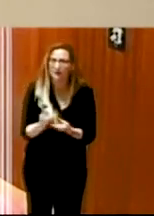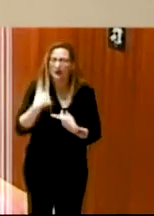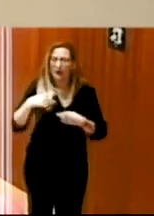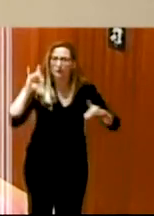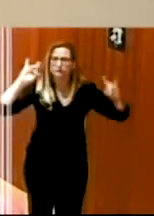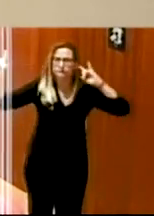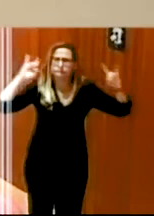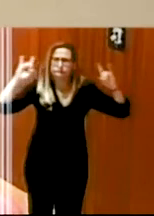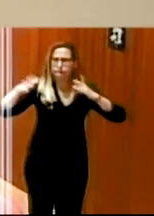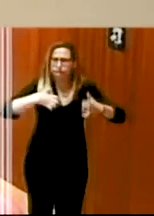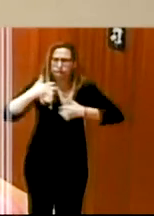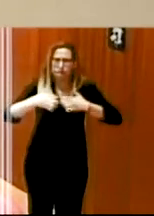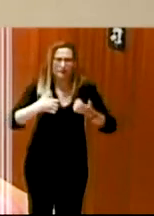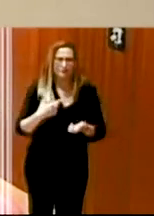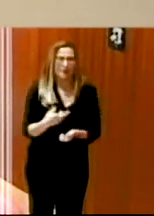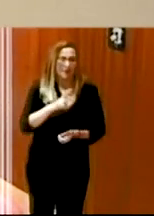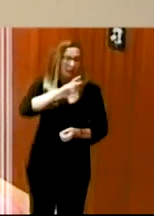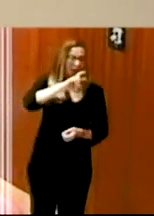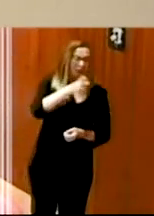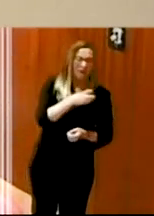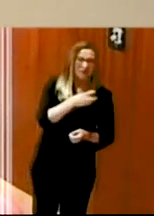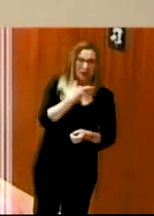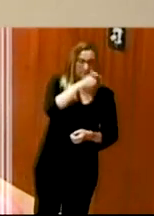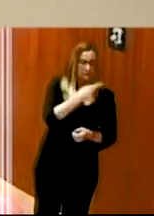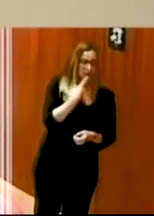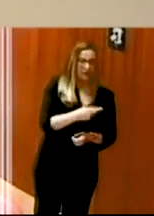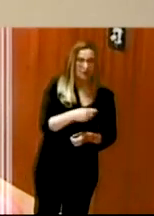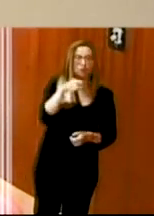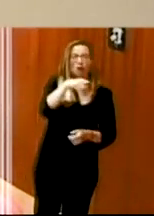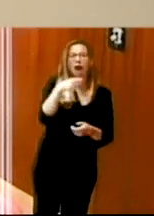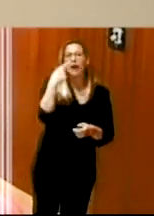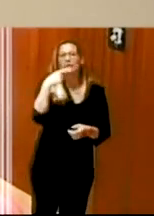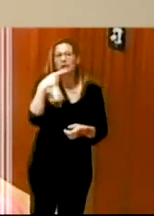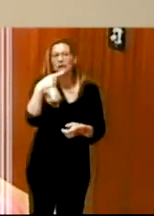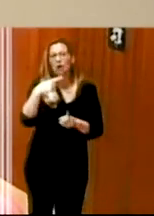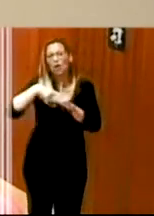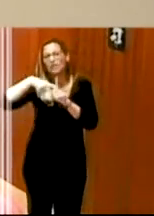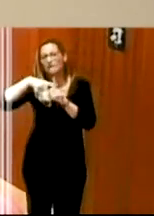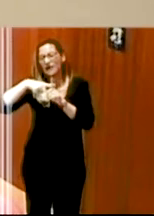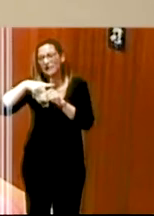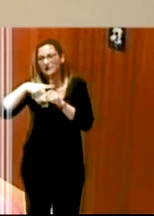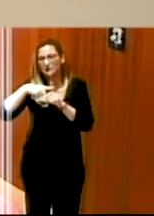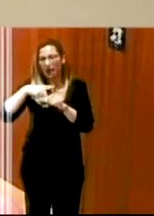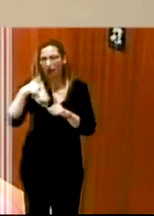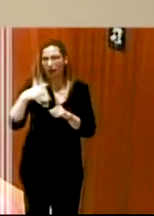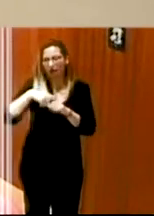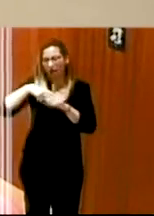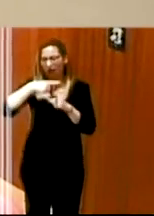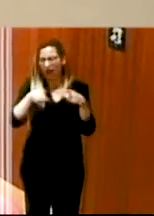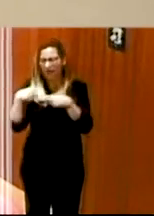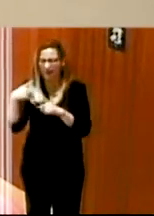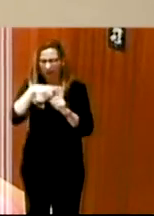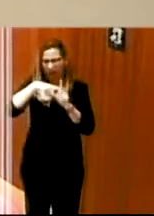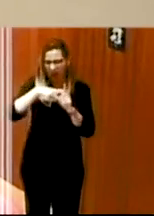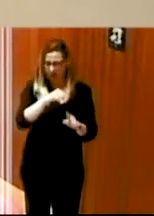también otras sin embargo no por eso pongo aquí para volver a recordarlo de los diferentes grados de autonomía que existen otras personas